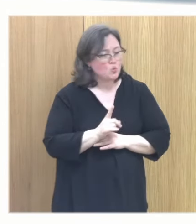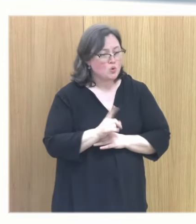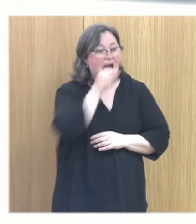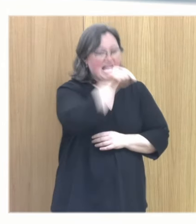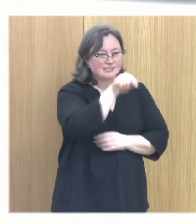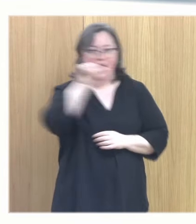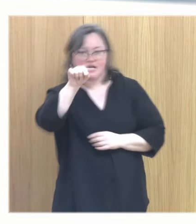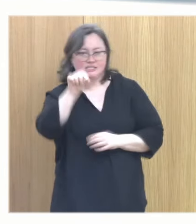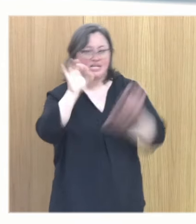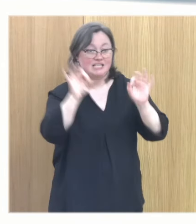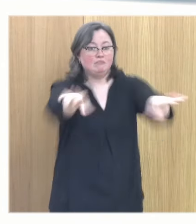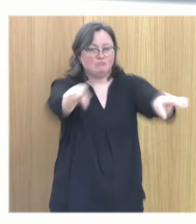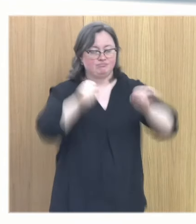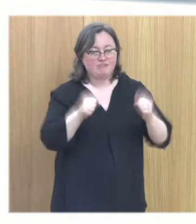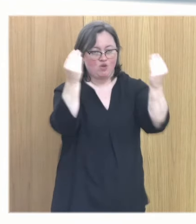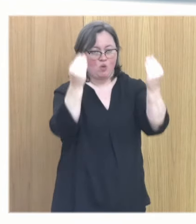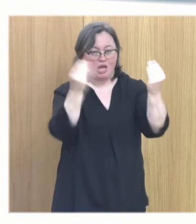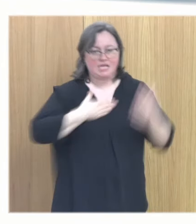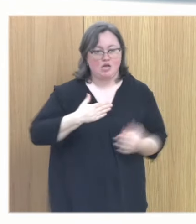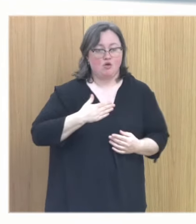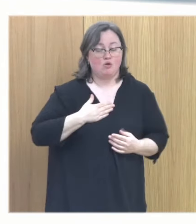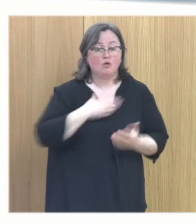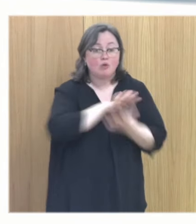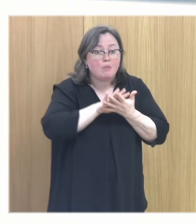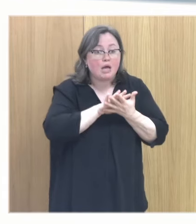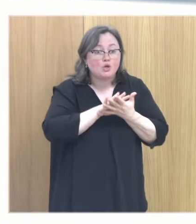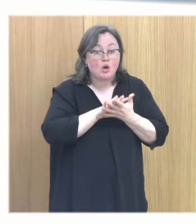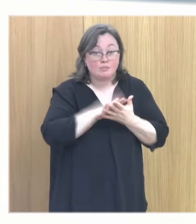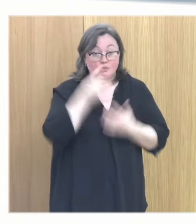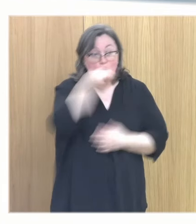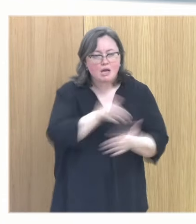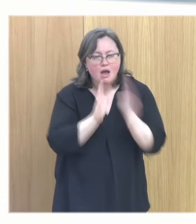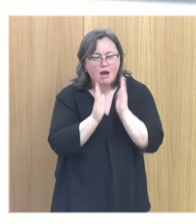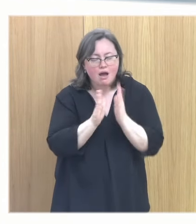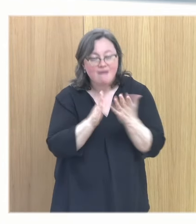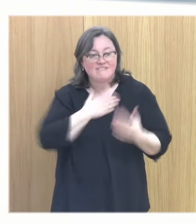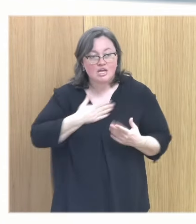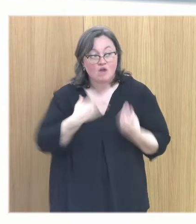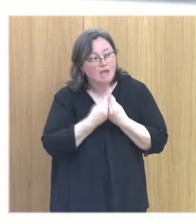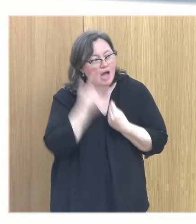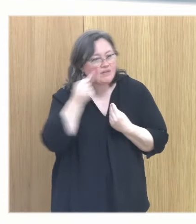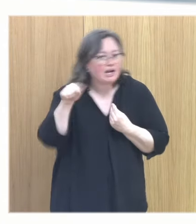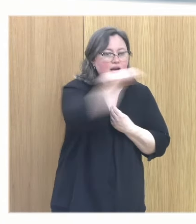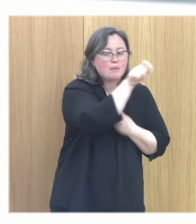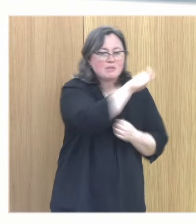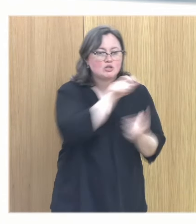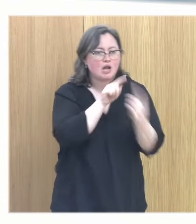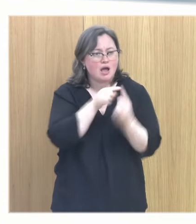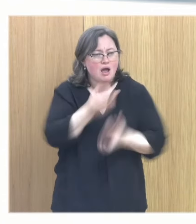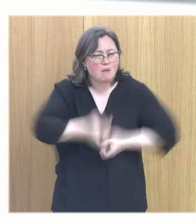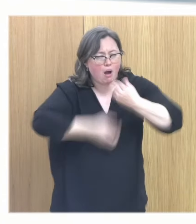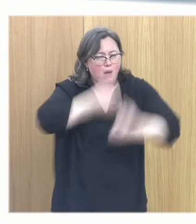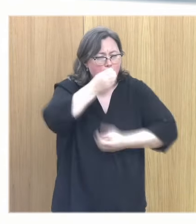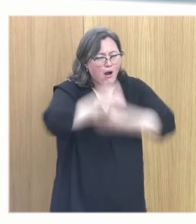esos son los que me interesan entonces una de las cosas cuando yo tengo que recuperar ese peque y trabajar con ese peque es buscar las personas con las que ese peque